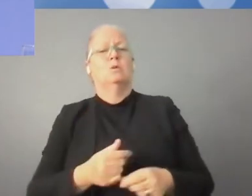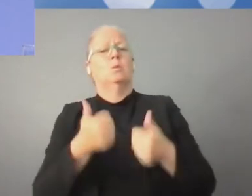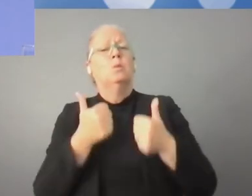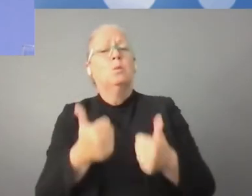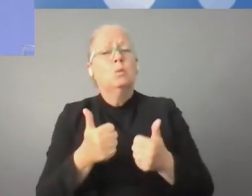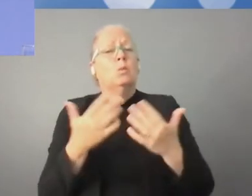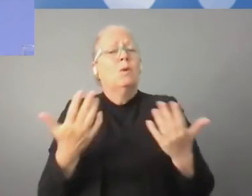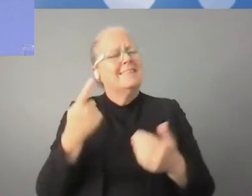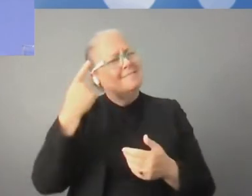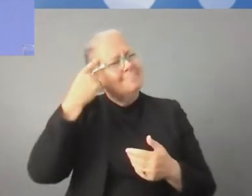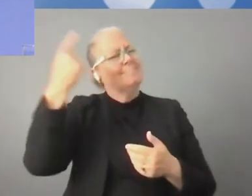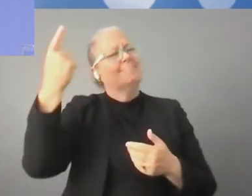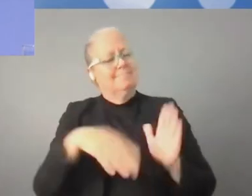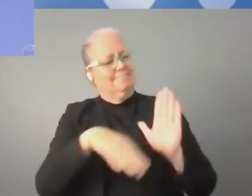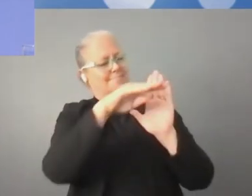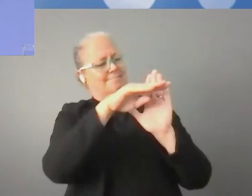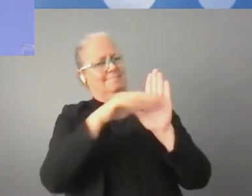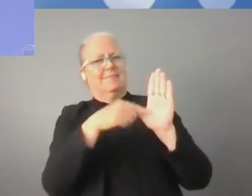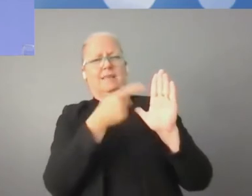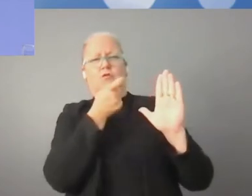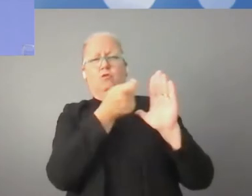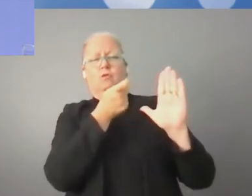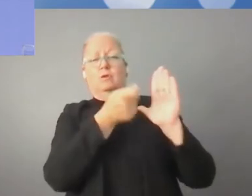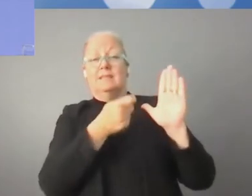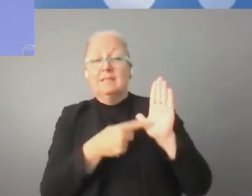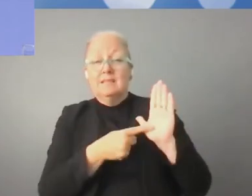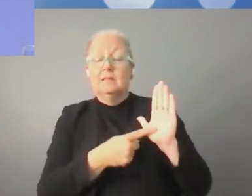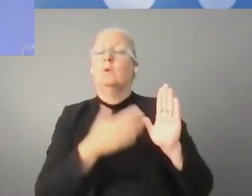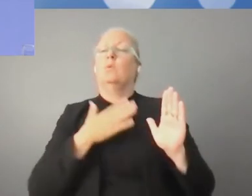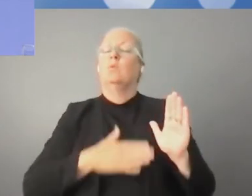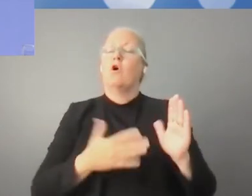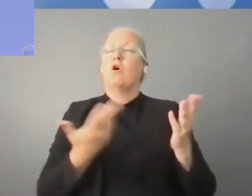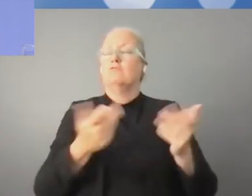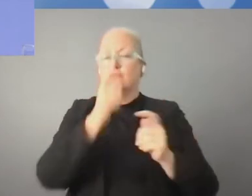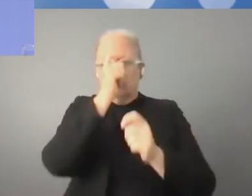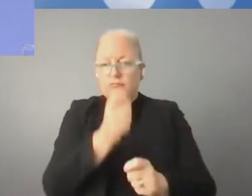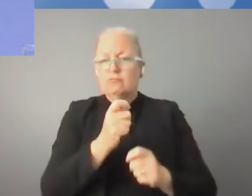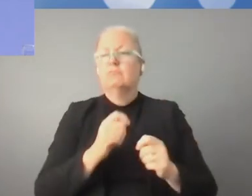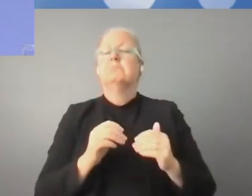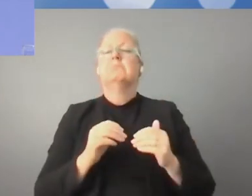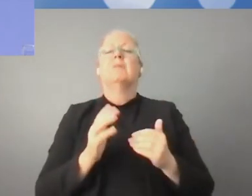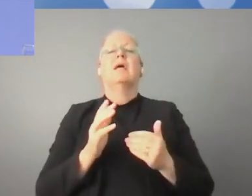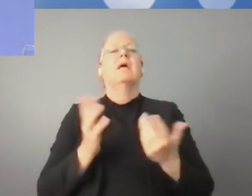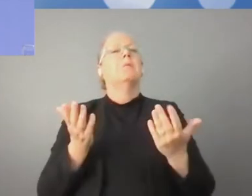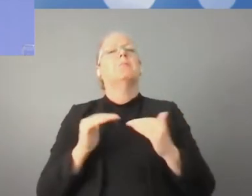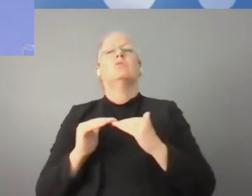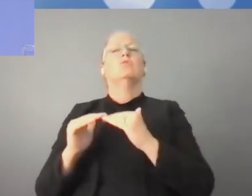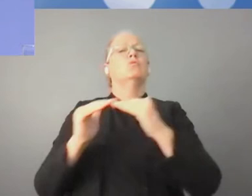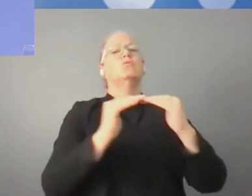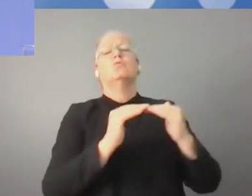mantengan ese Internet descentralizado, neutro, libre, donde se protege